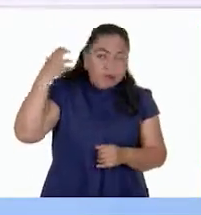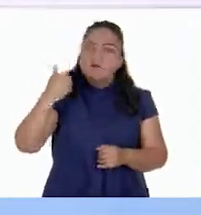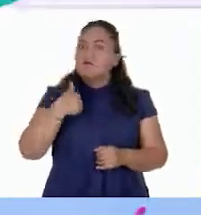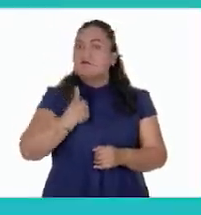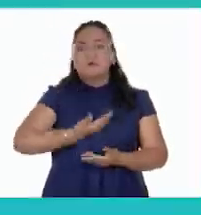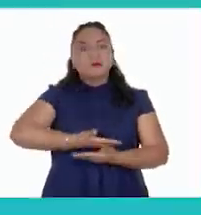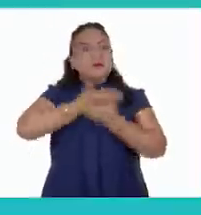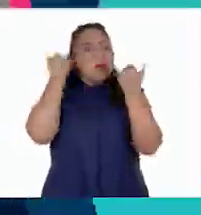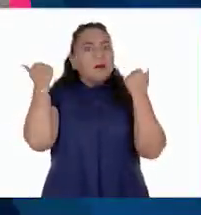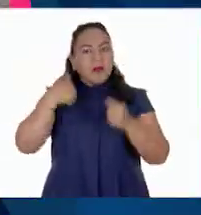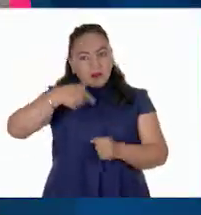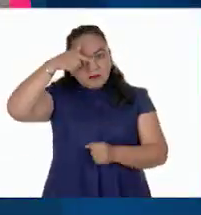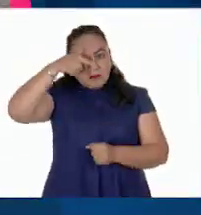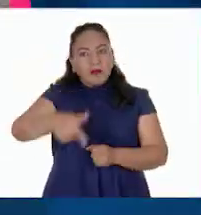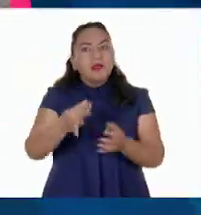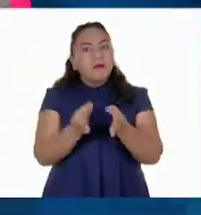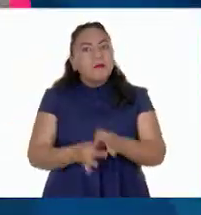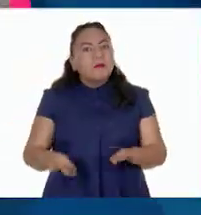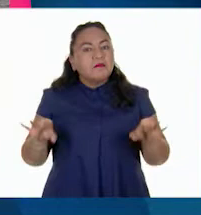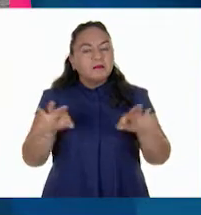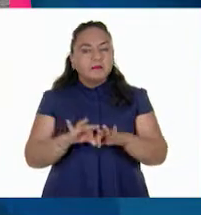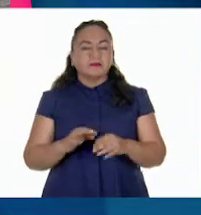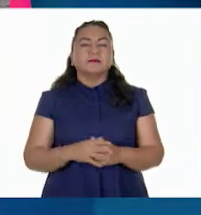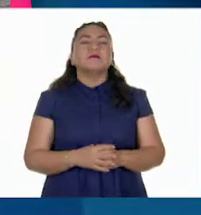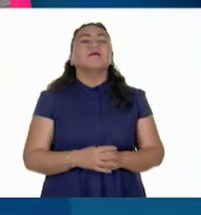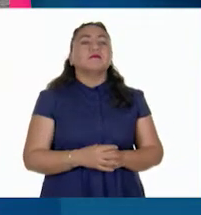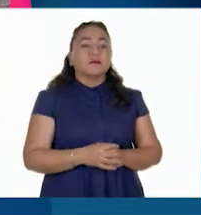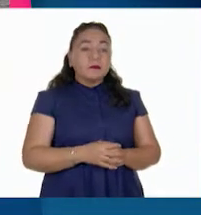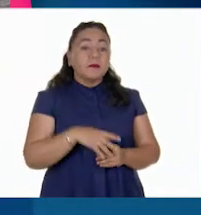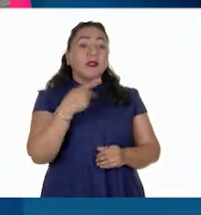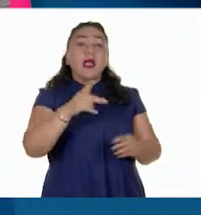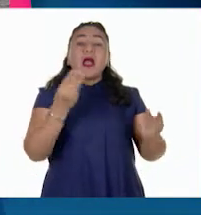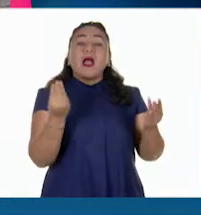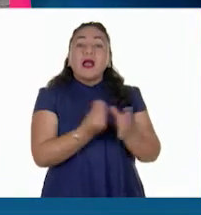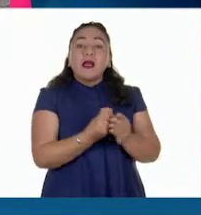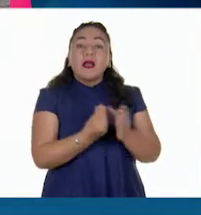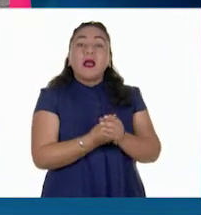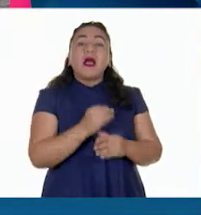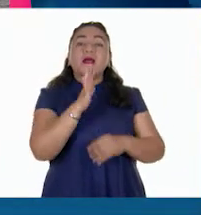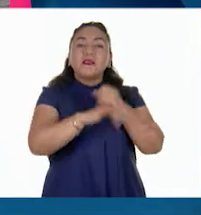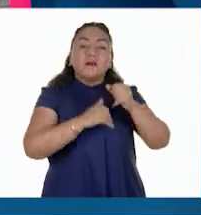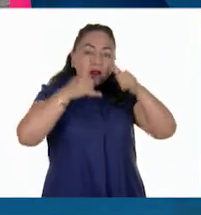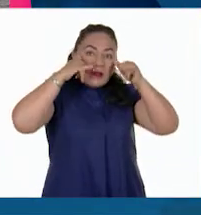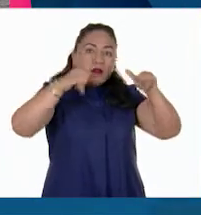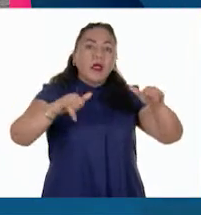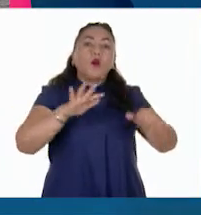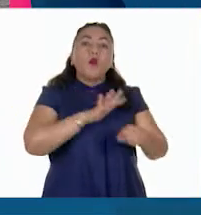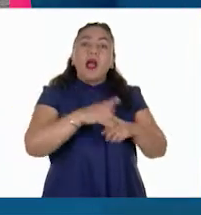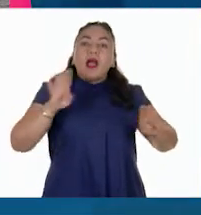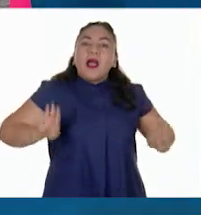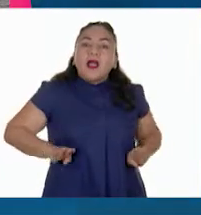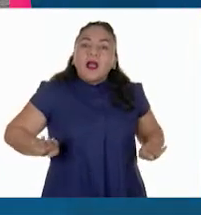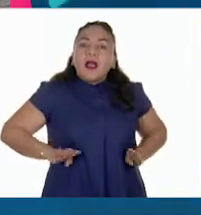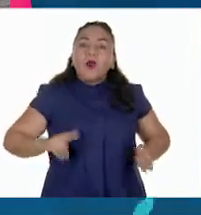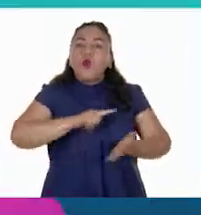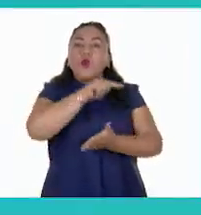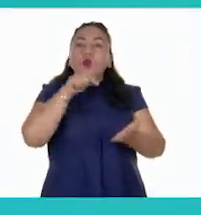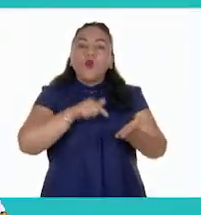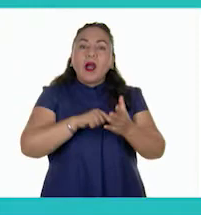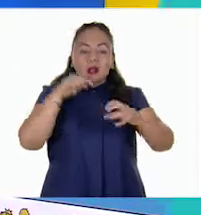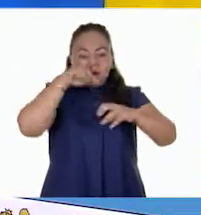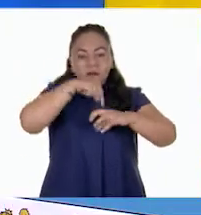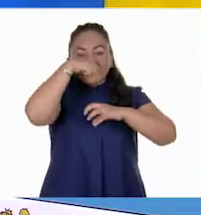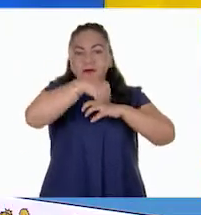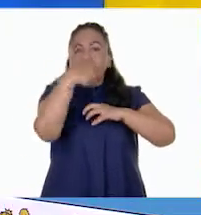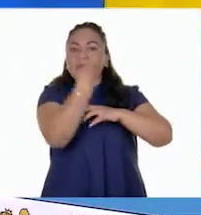me imaginaba que fuera tan importante. El tipo de ganado está relacionado con el lugar donde se encuentran las condiciones naturales